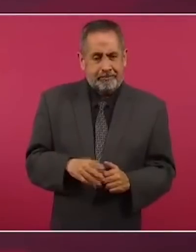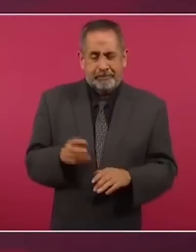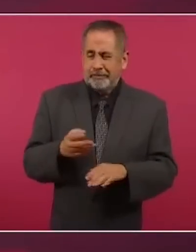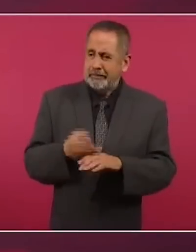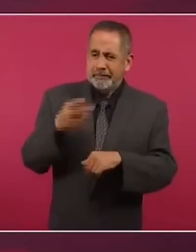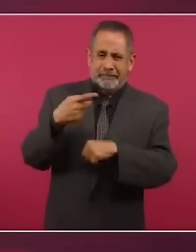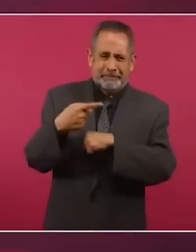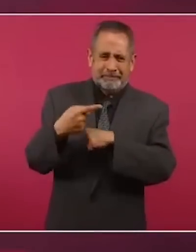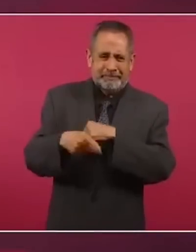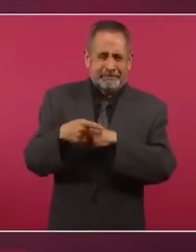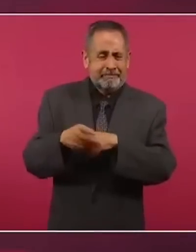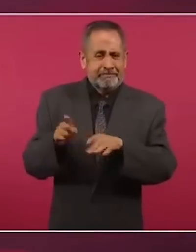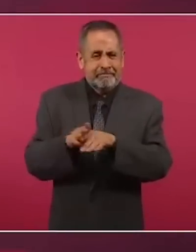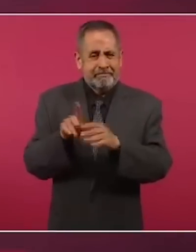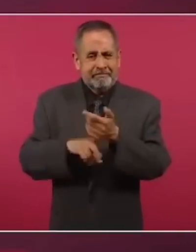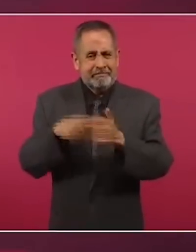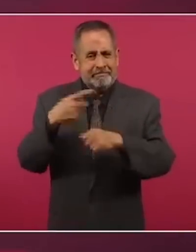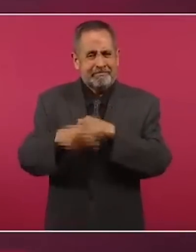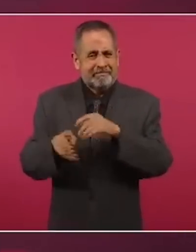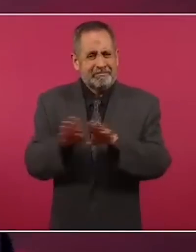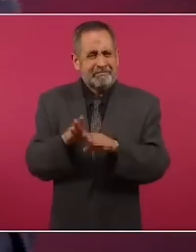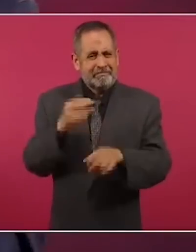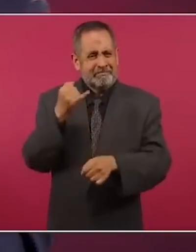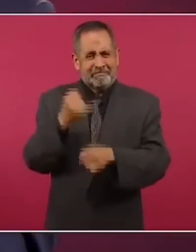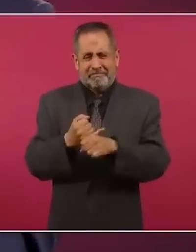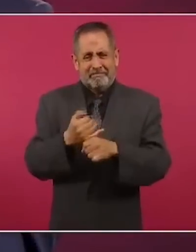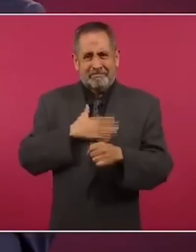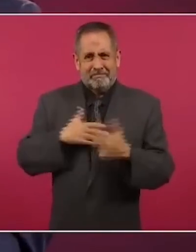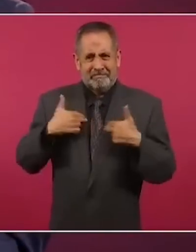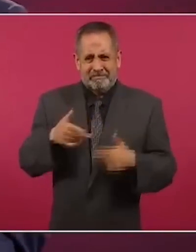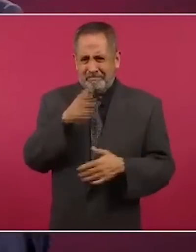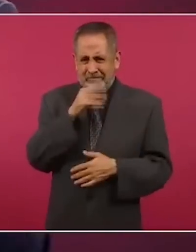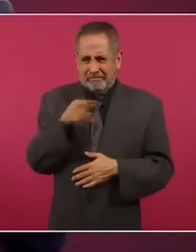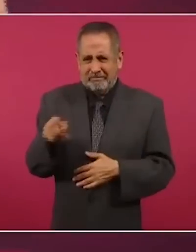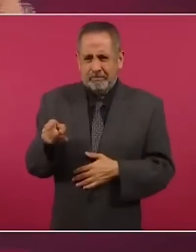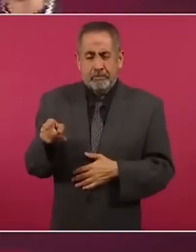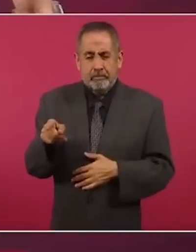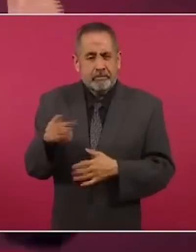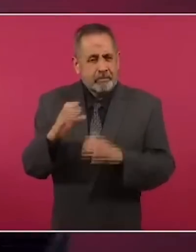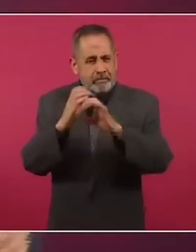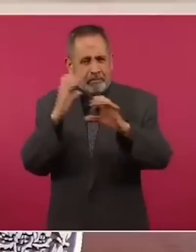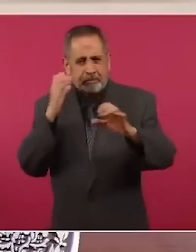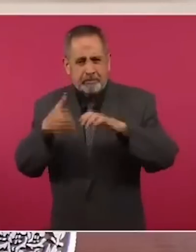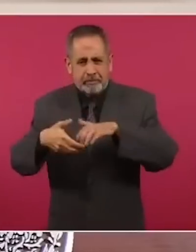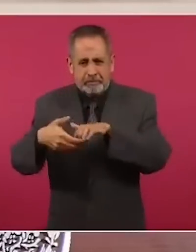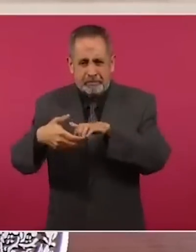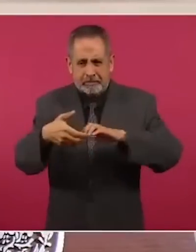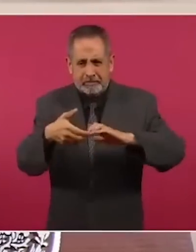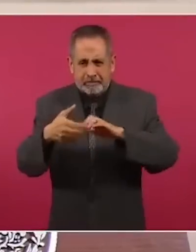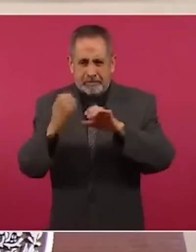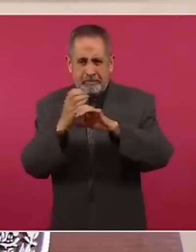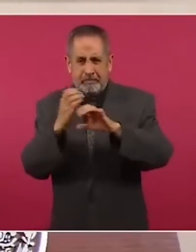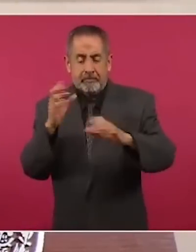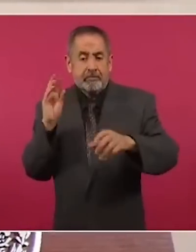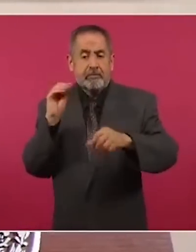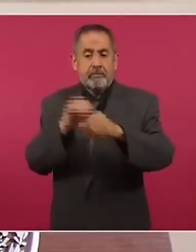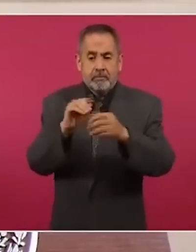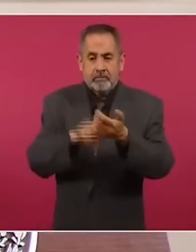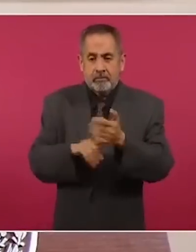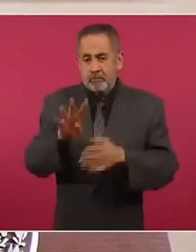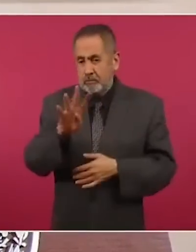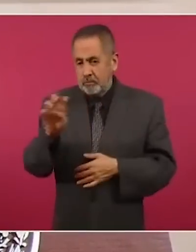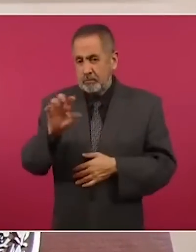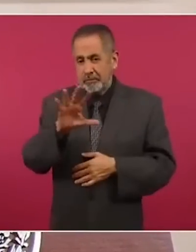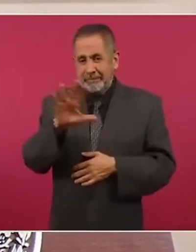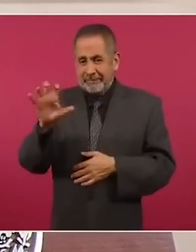riesgosa, inhumana. En una caja de un tráiler van 400, 500